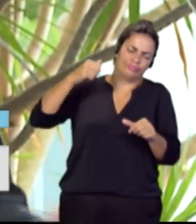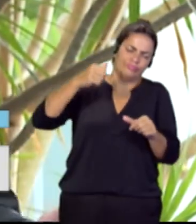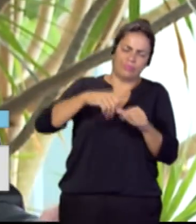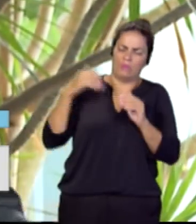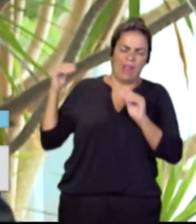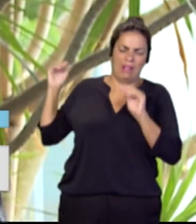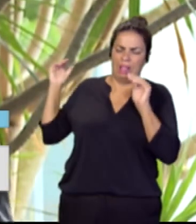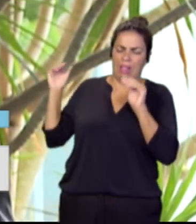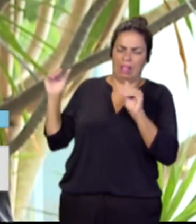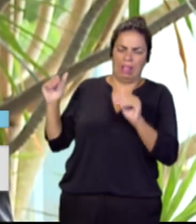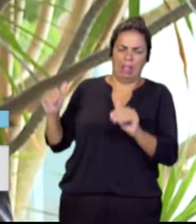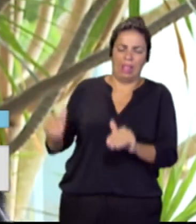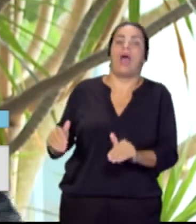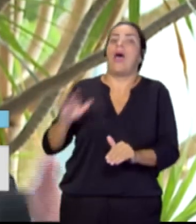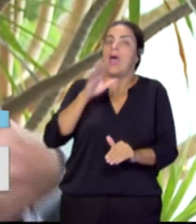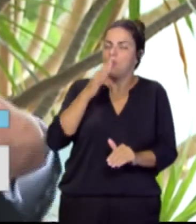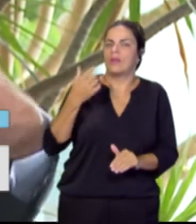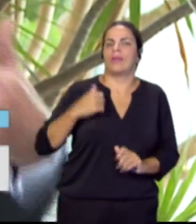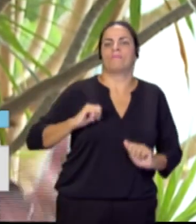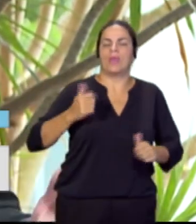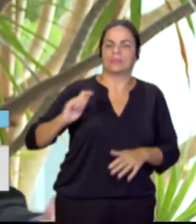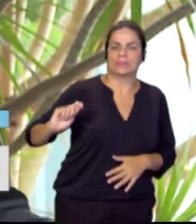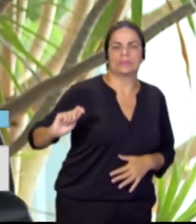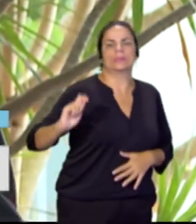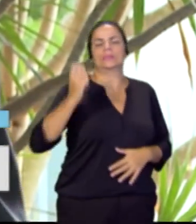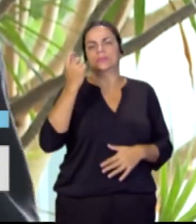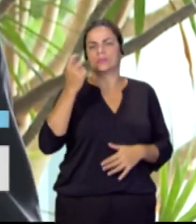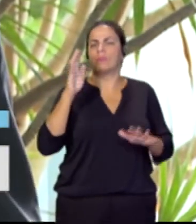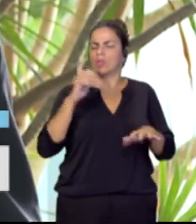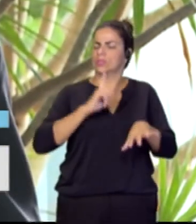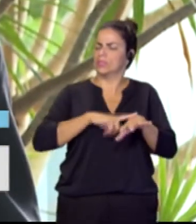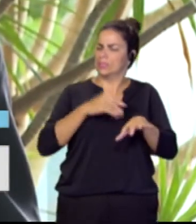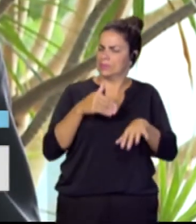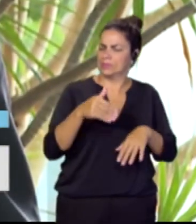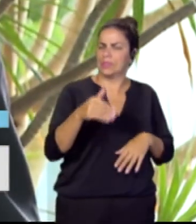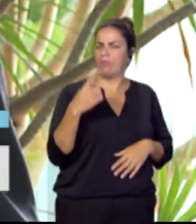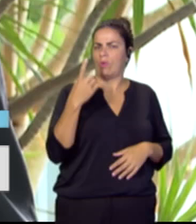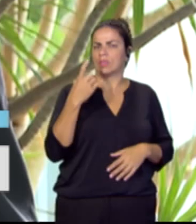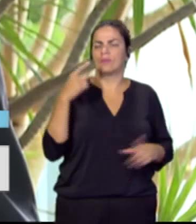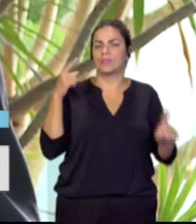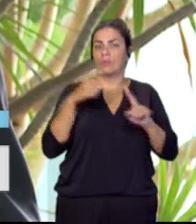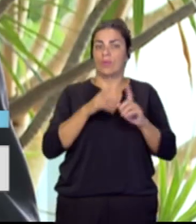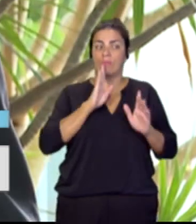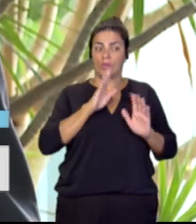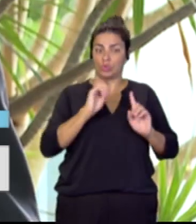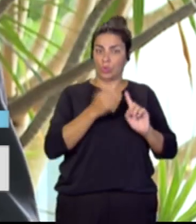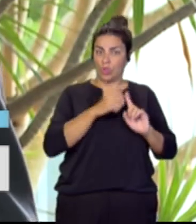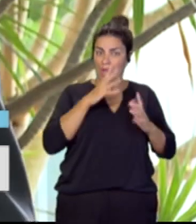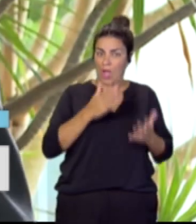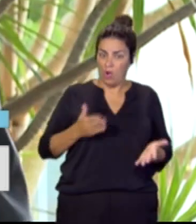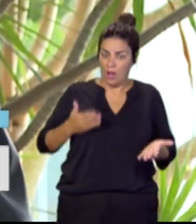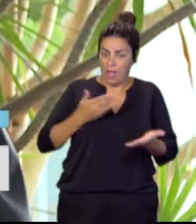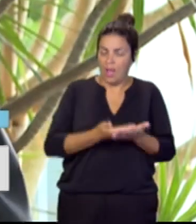estamos consiguiendo. Nos hace falta un poco de tiempo para que estas soluciones que estamos importando pueden